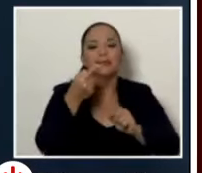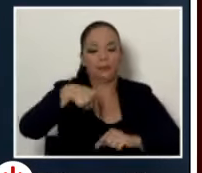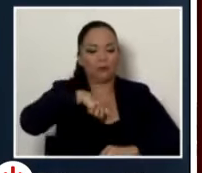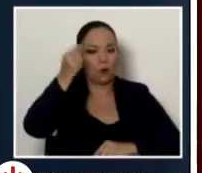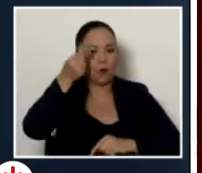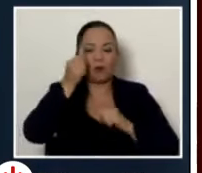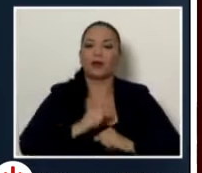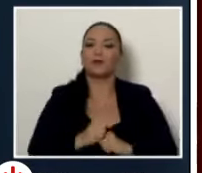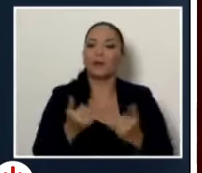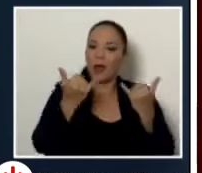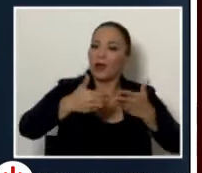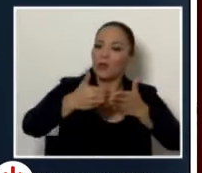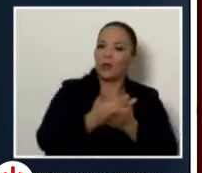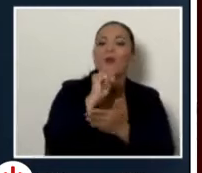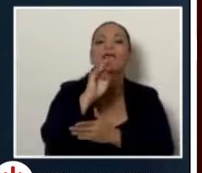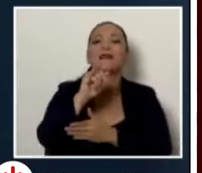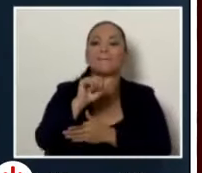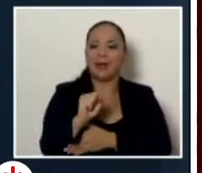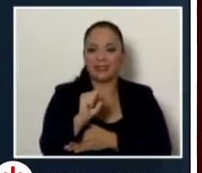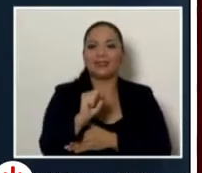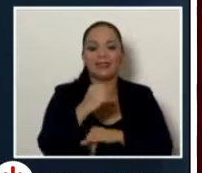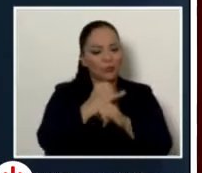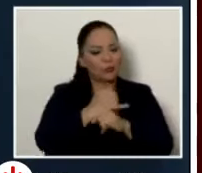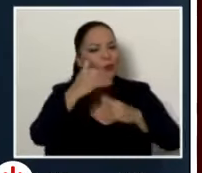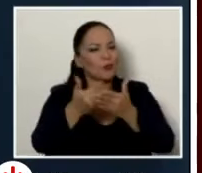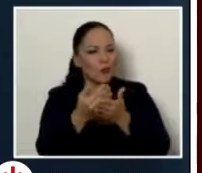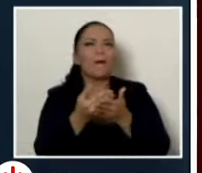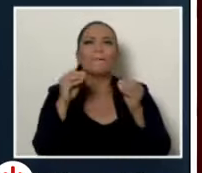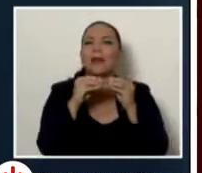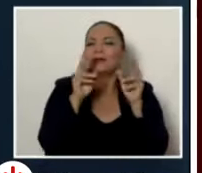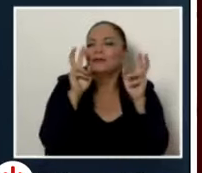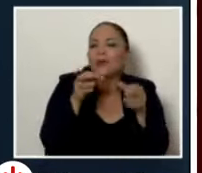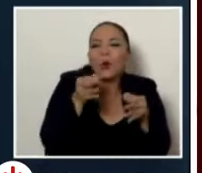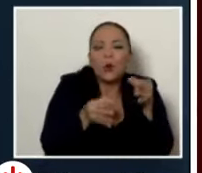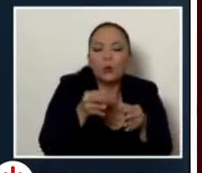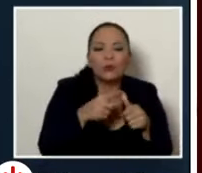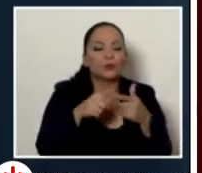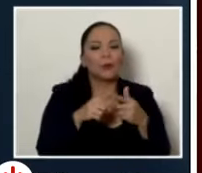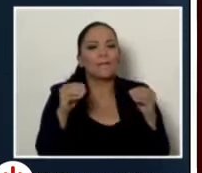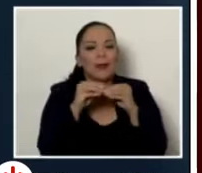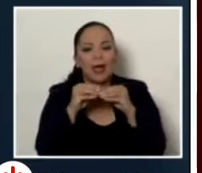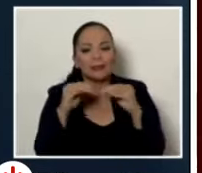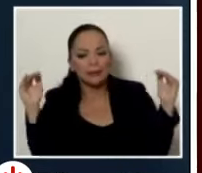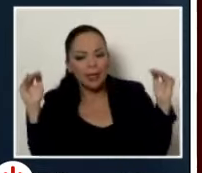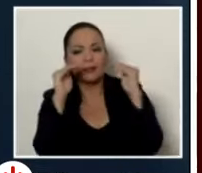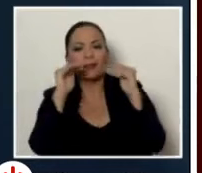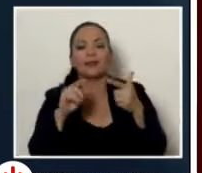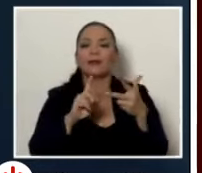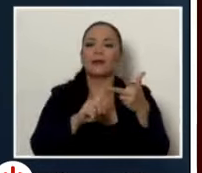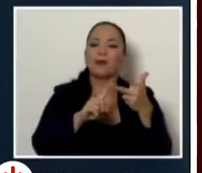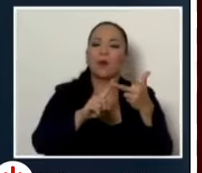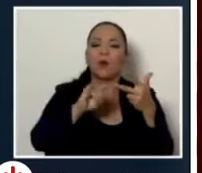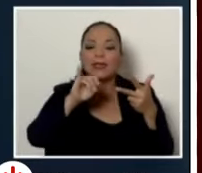Este es el nuevo IMAX que estamos promoviendo. Un IMAX mucho más justo. Un IMAX mucho más equitativo. Un IMAX que